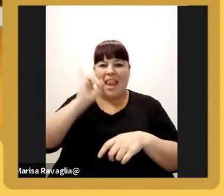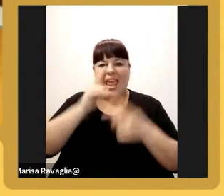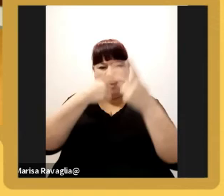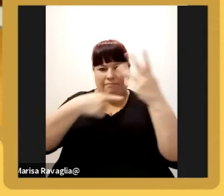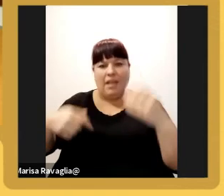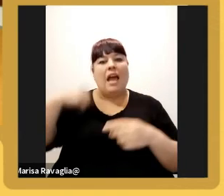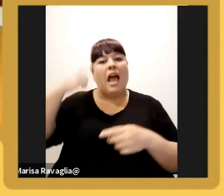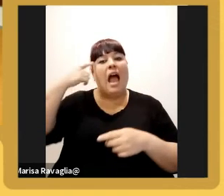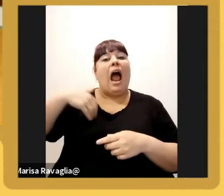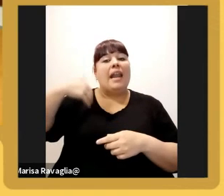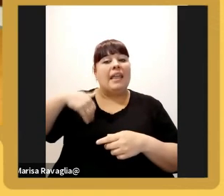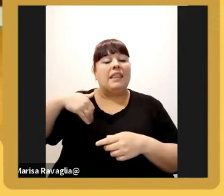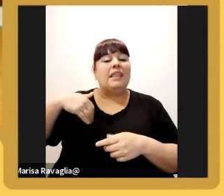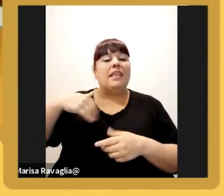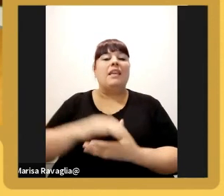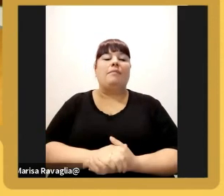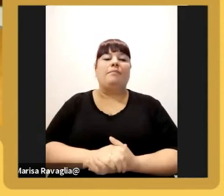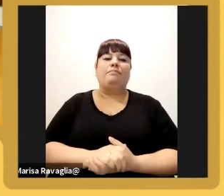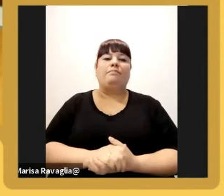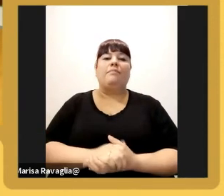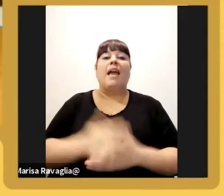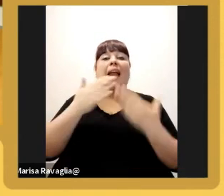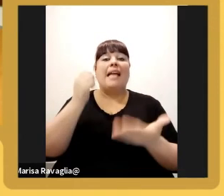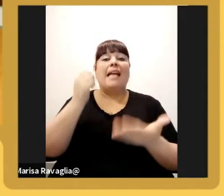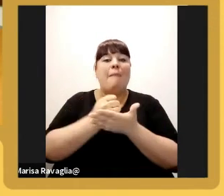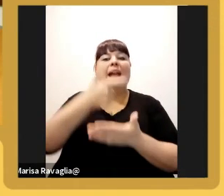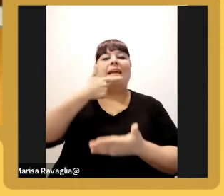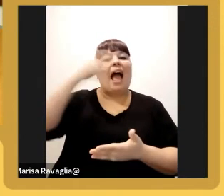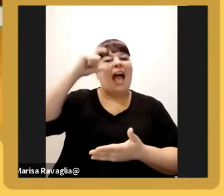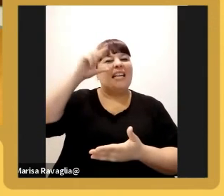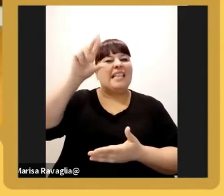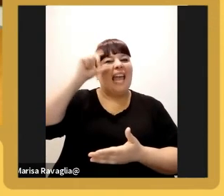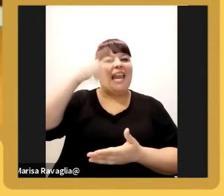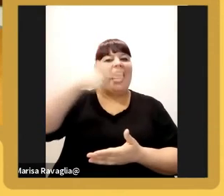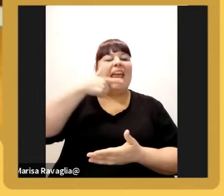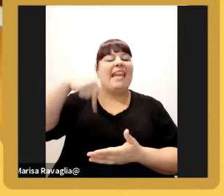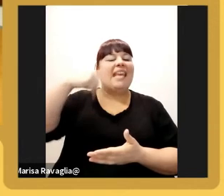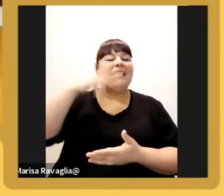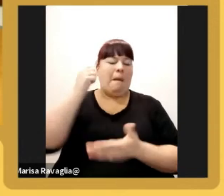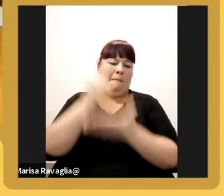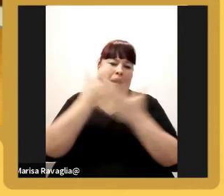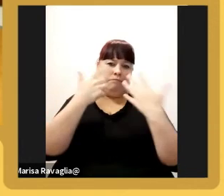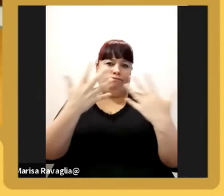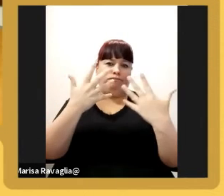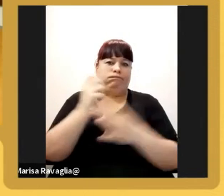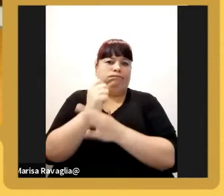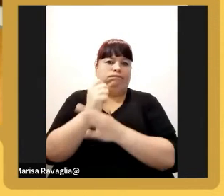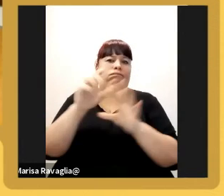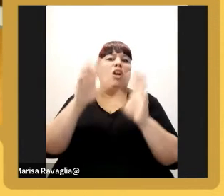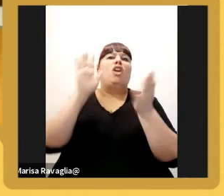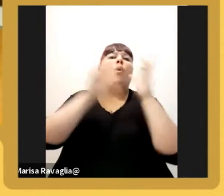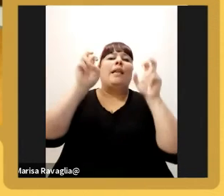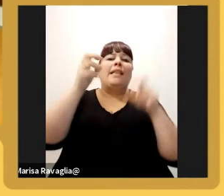tiene a través de la marca La Seranísima que es una marca de mucho prestigio en todo el mundo de la alimentación